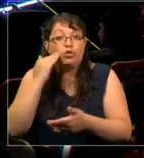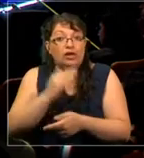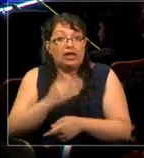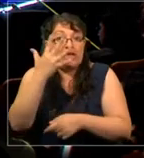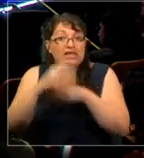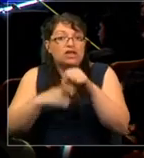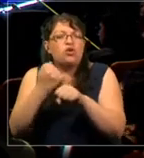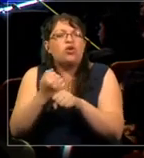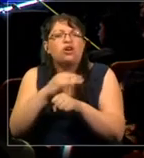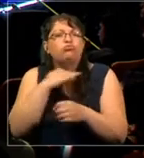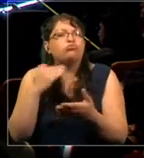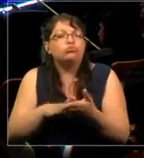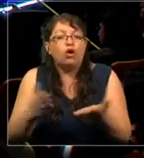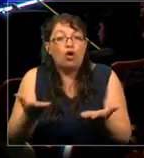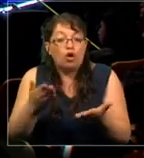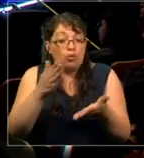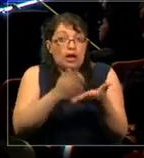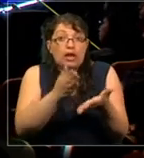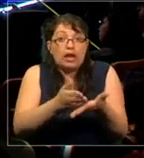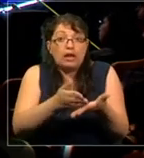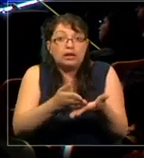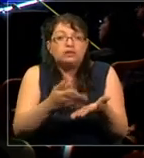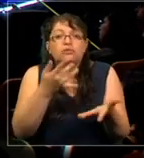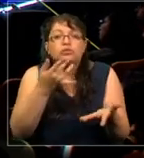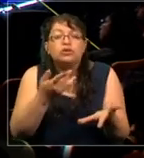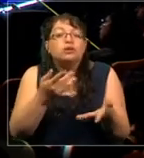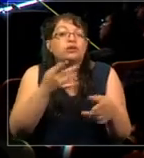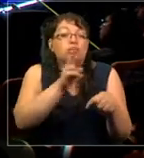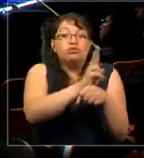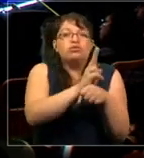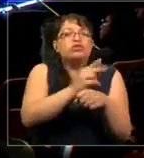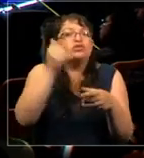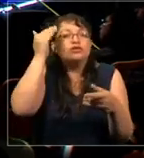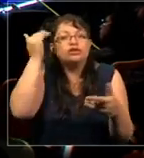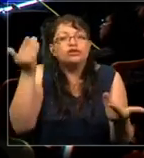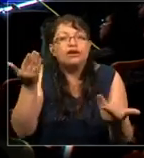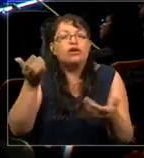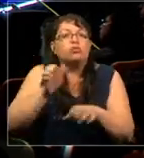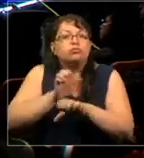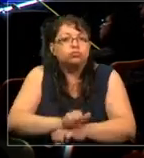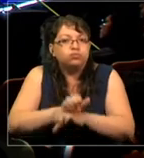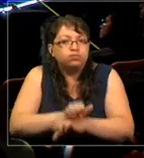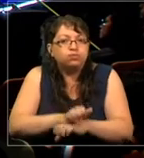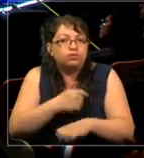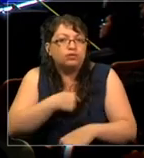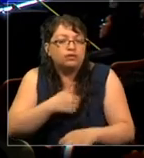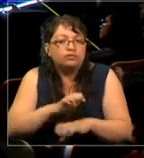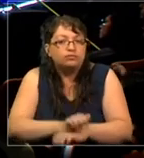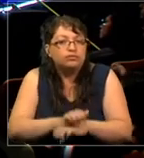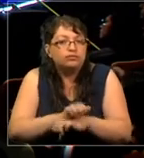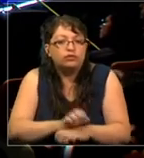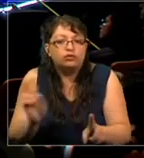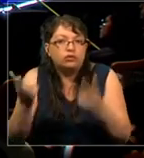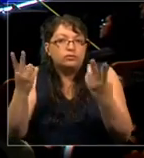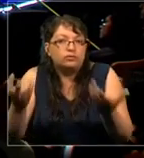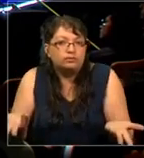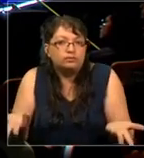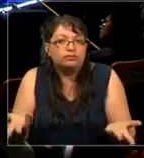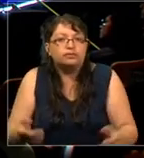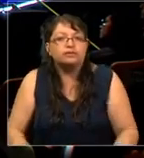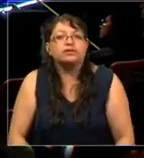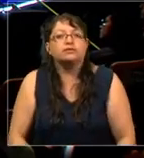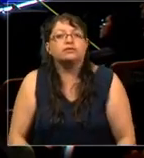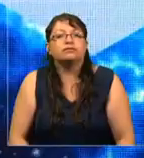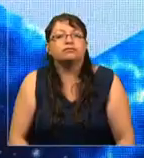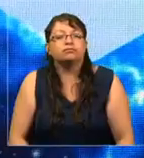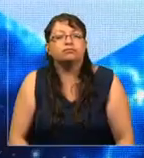sala de clases por no tener el profesor de entrenamiento cardiorrespiratorio, rescate cardiorrespiratorio, y el